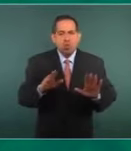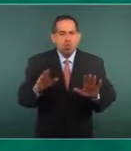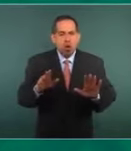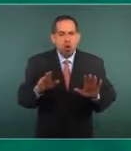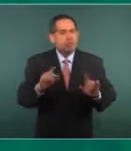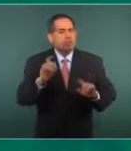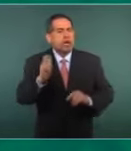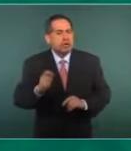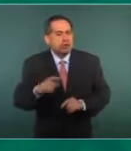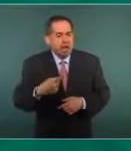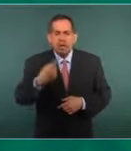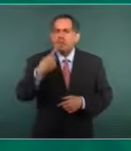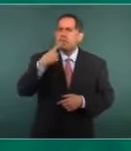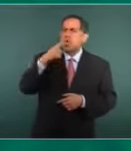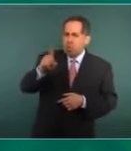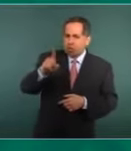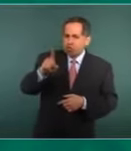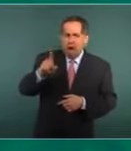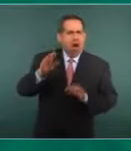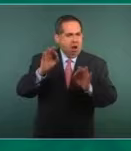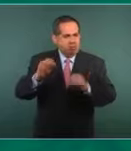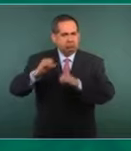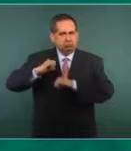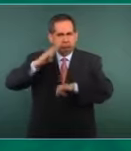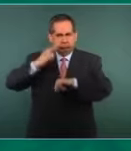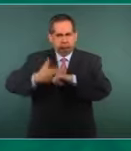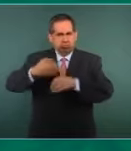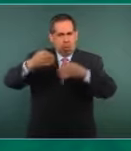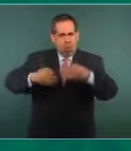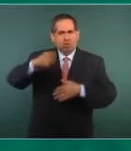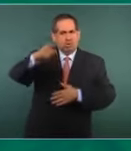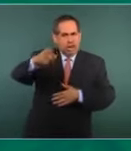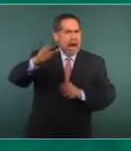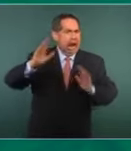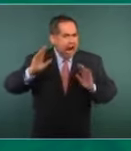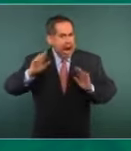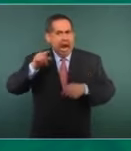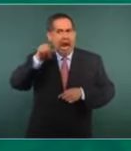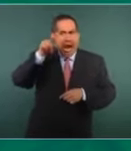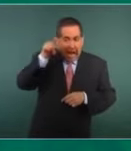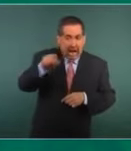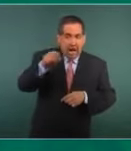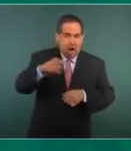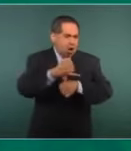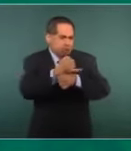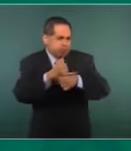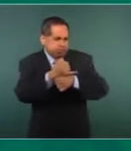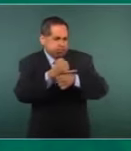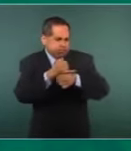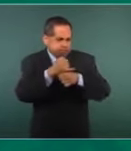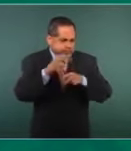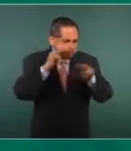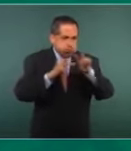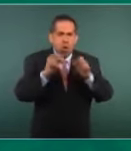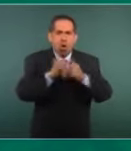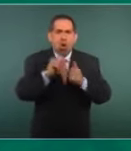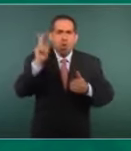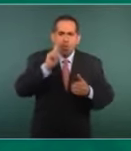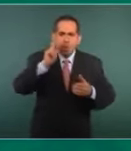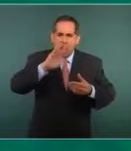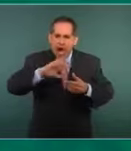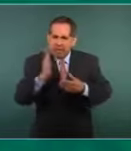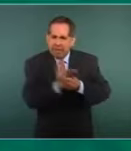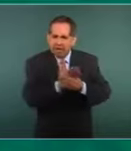la denuncia ante la autoridad competente y esa autoridad, pon las pruebas,